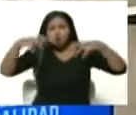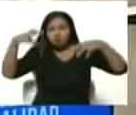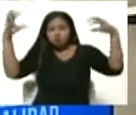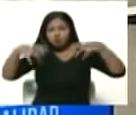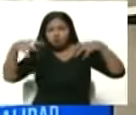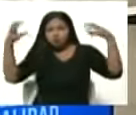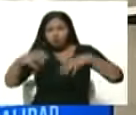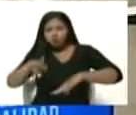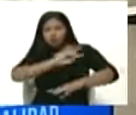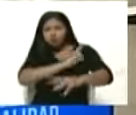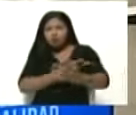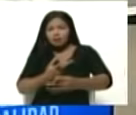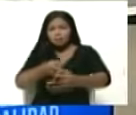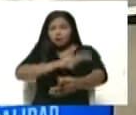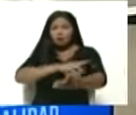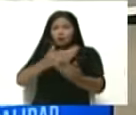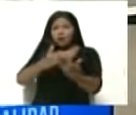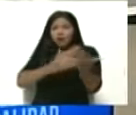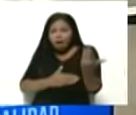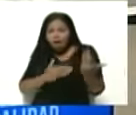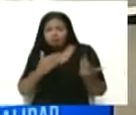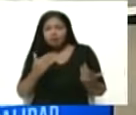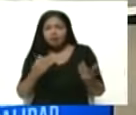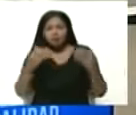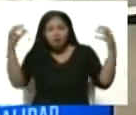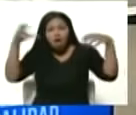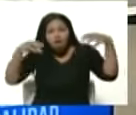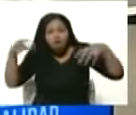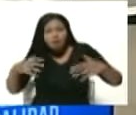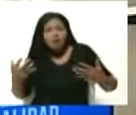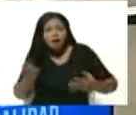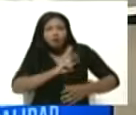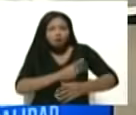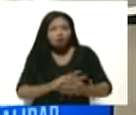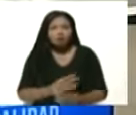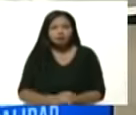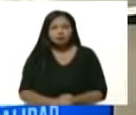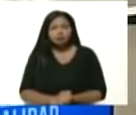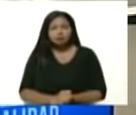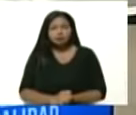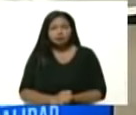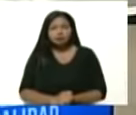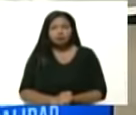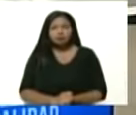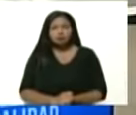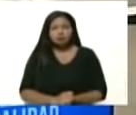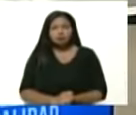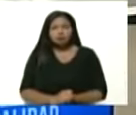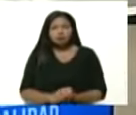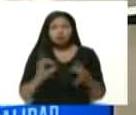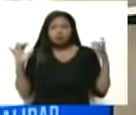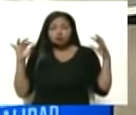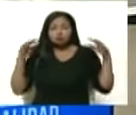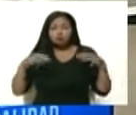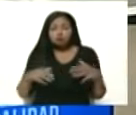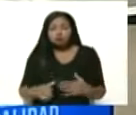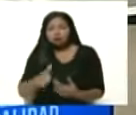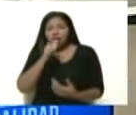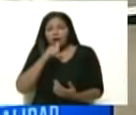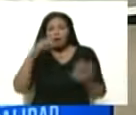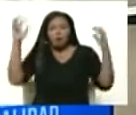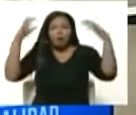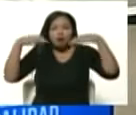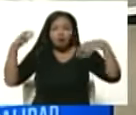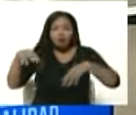veces más el agua que puede caer normalmente en una lluvia. Una concentración tremenda de agua, de lluvia